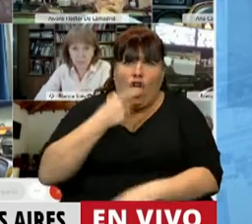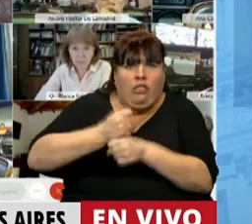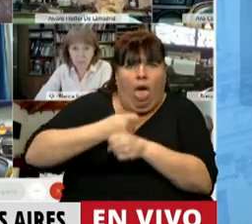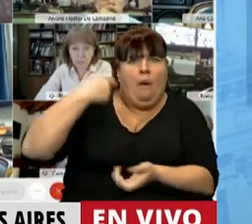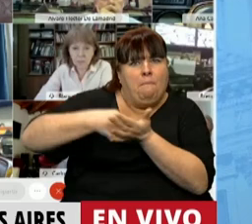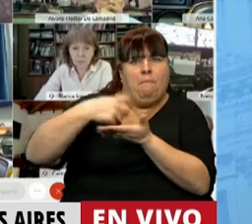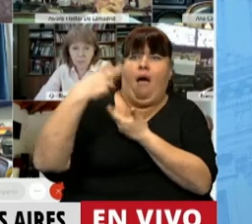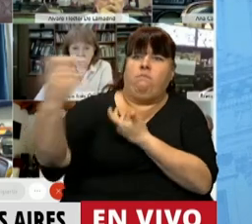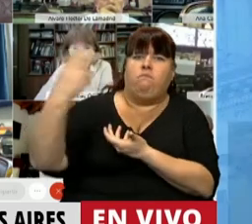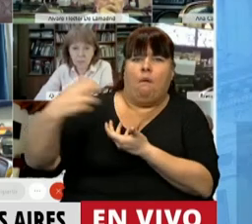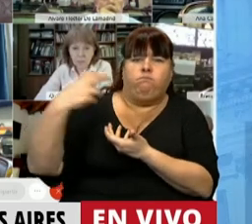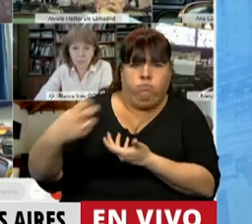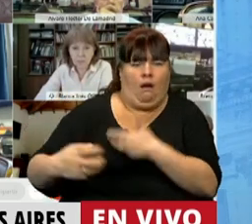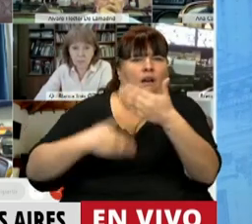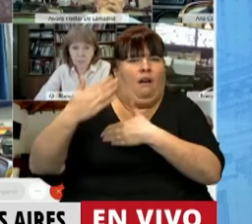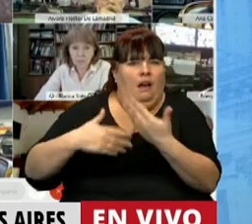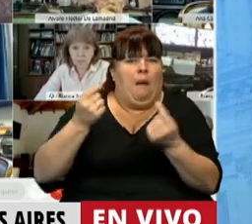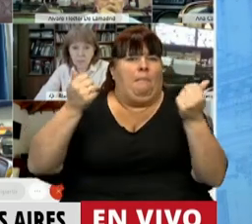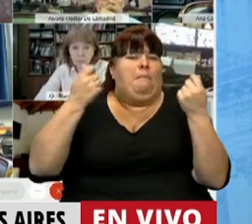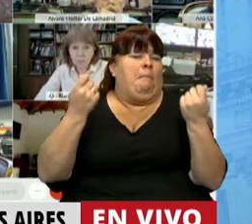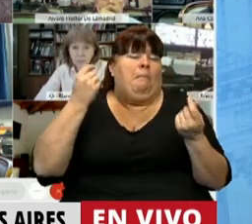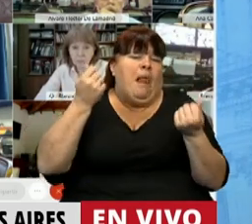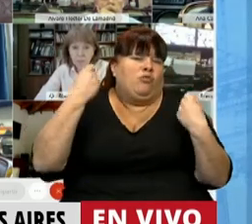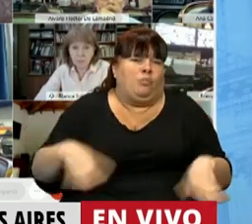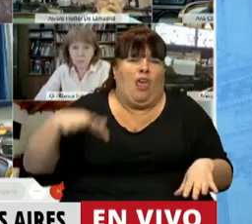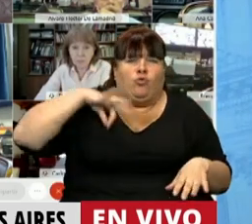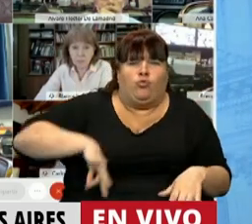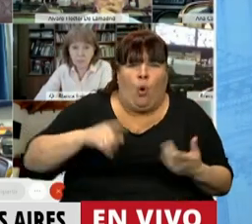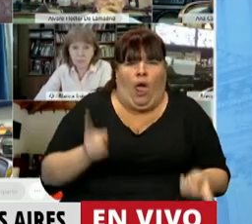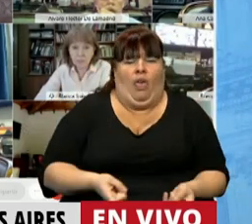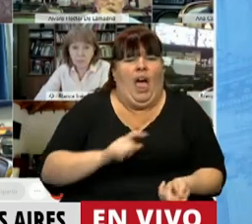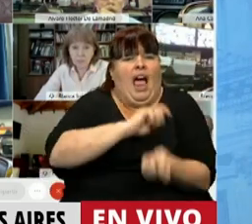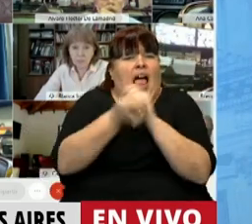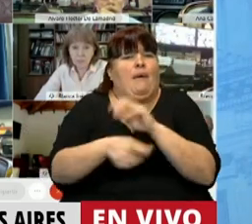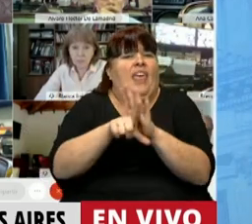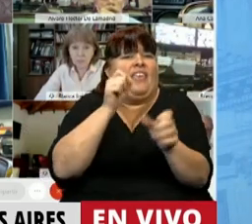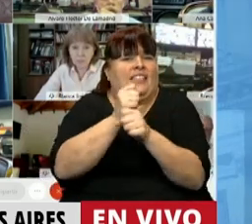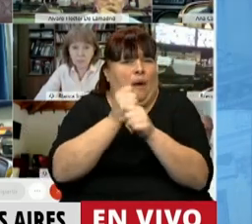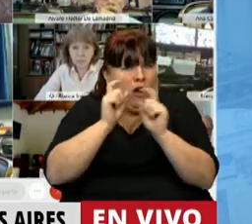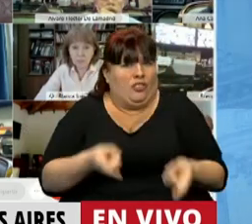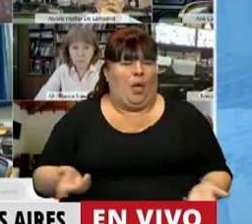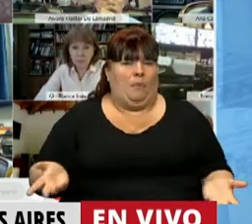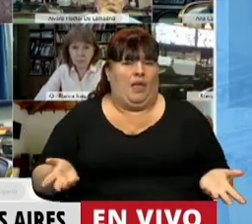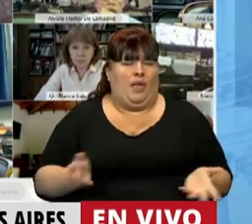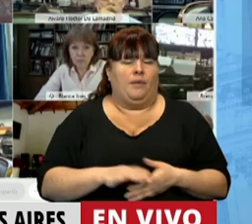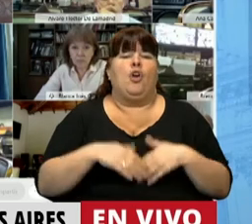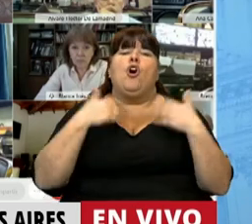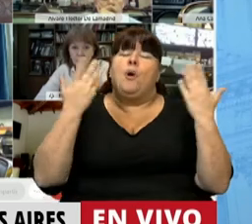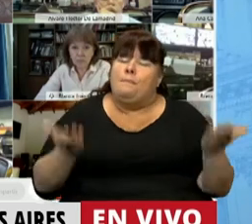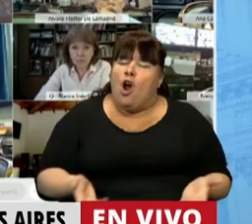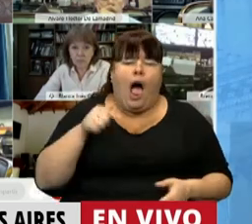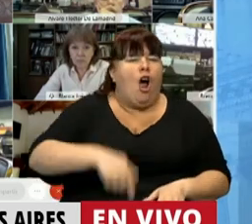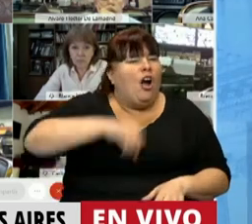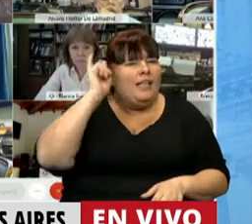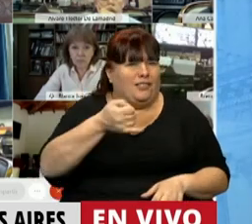trabajadores con el proceso general de depreciación del salario y con esta reforma laboral de hecho. Por eso,